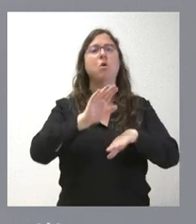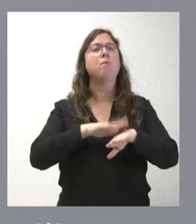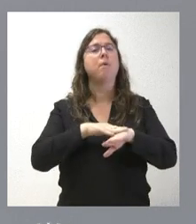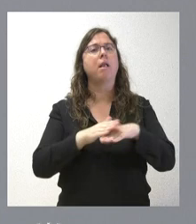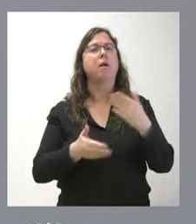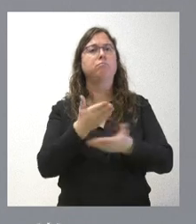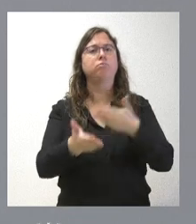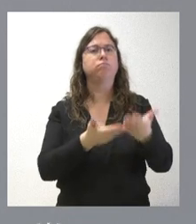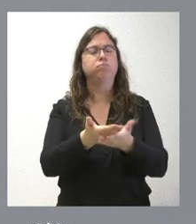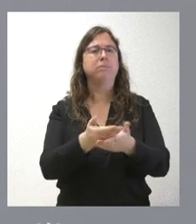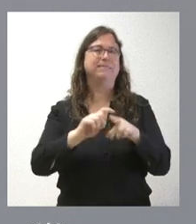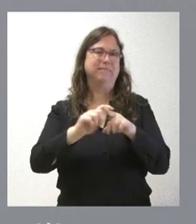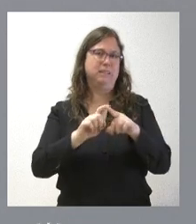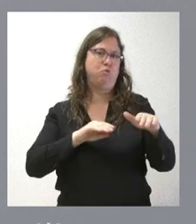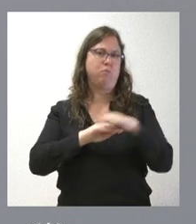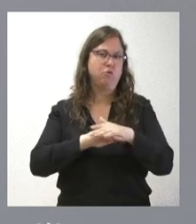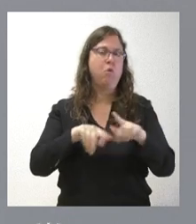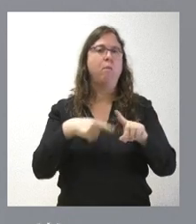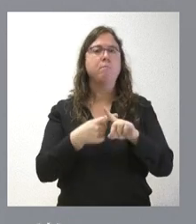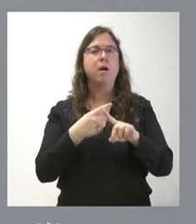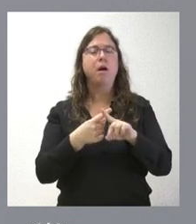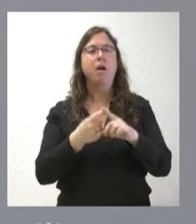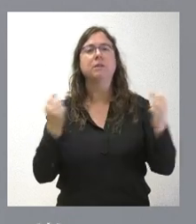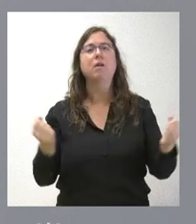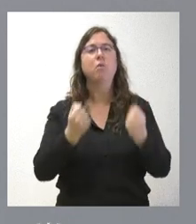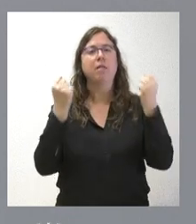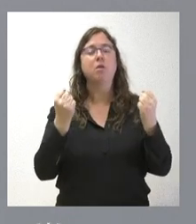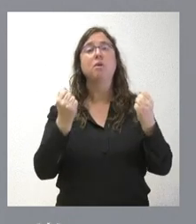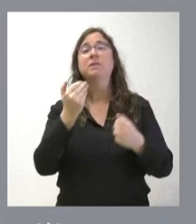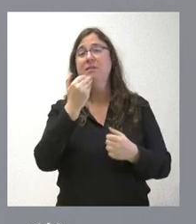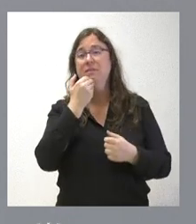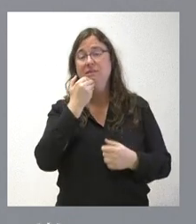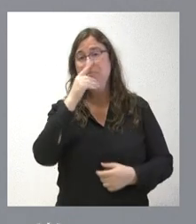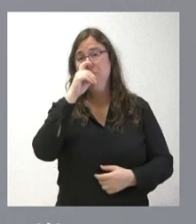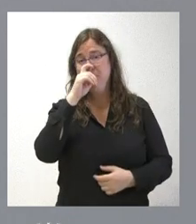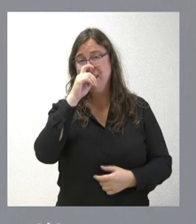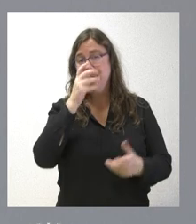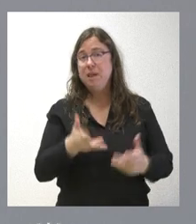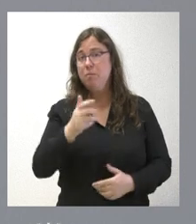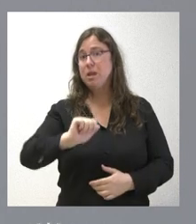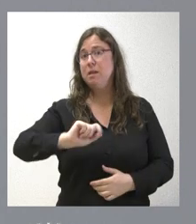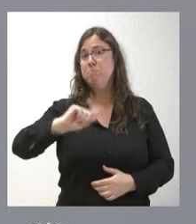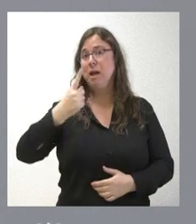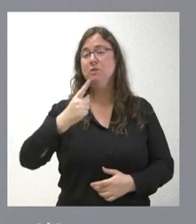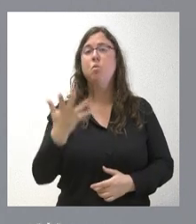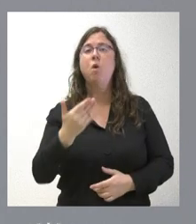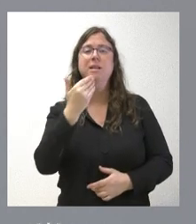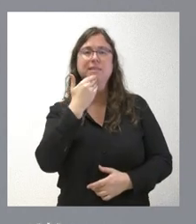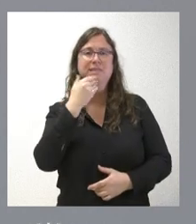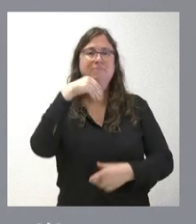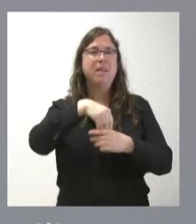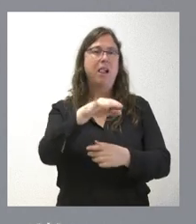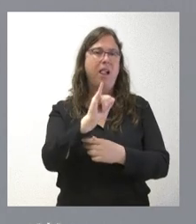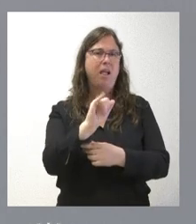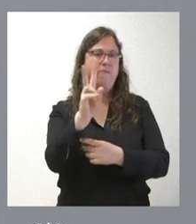este tipo de inversiones y este tipo de actuaciones, sin olvidarnos de que quizá las más relevantes y urgentes son las que tendrían que estar en vigor y que llevan